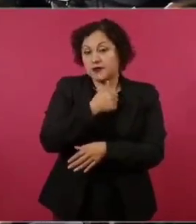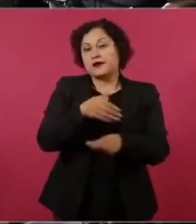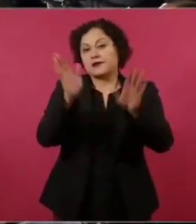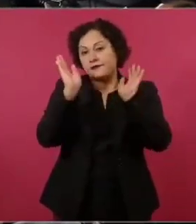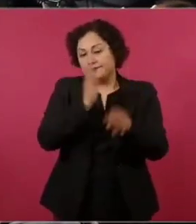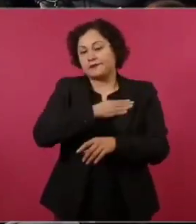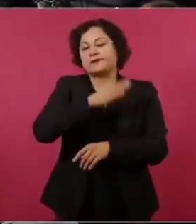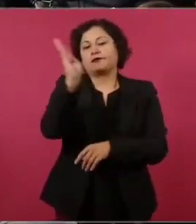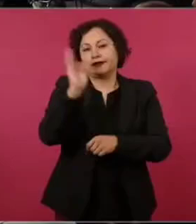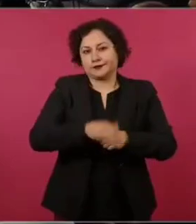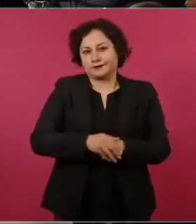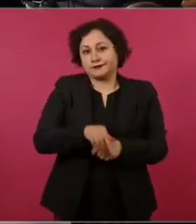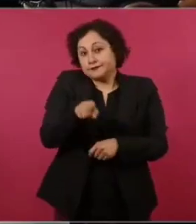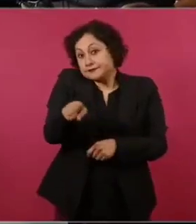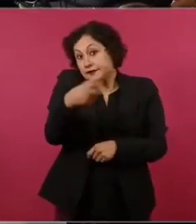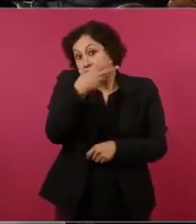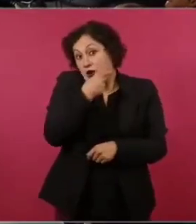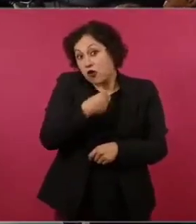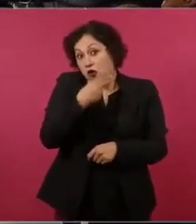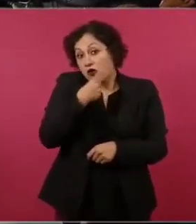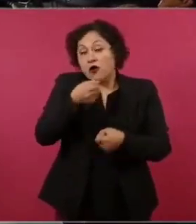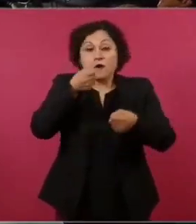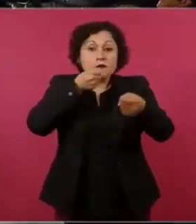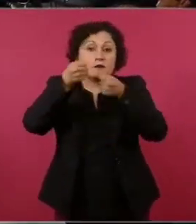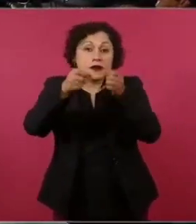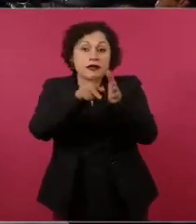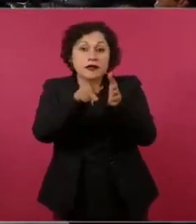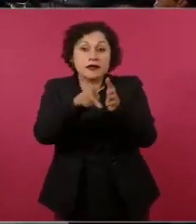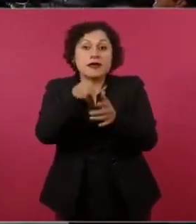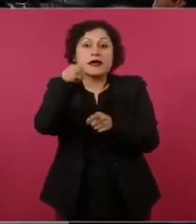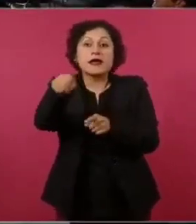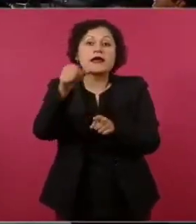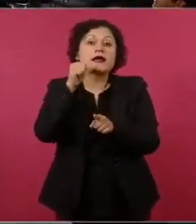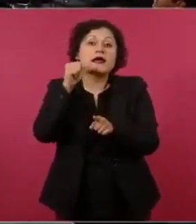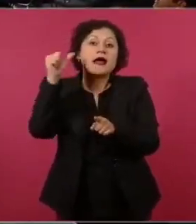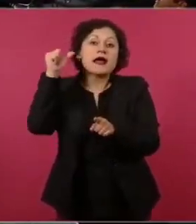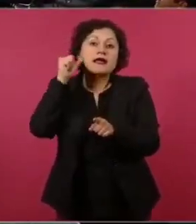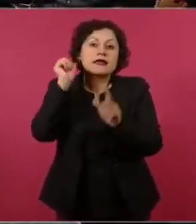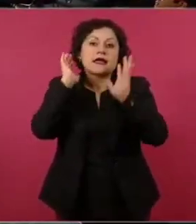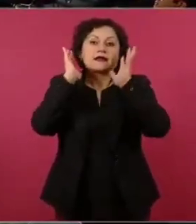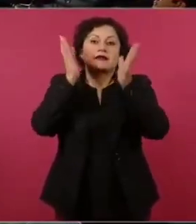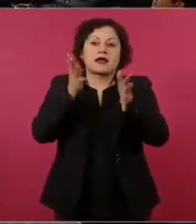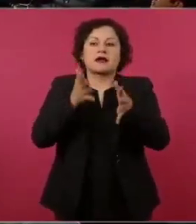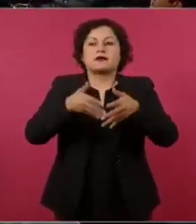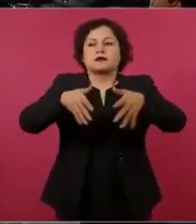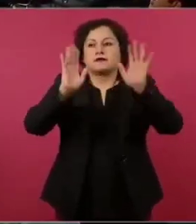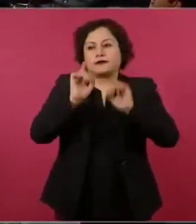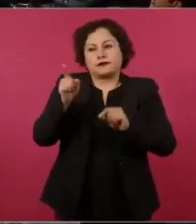ese periodista celebró, que conste que yo no menciono su nombre,